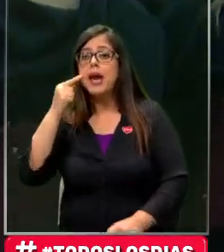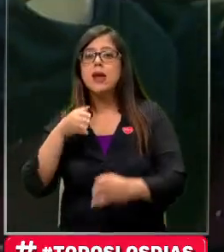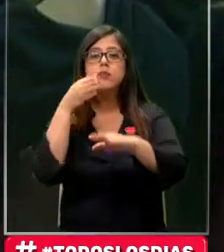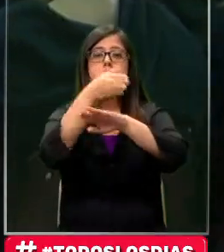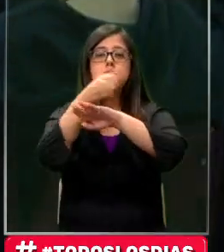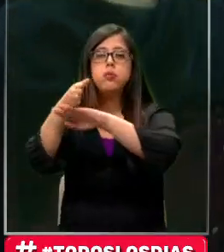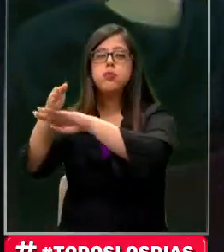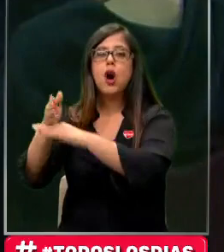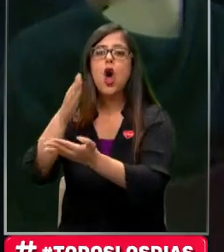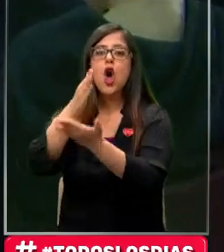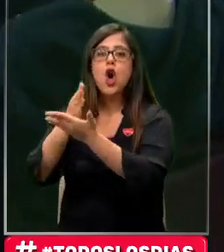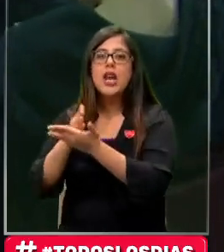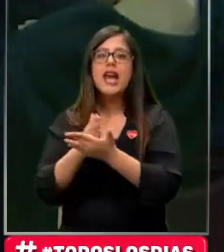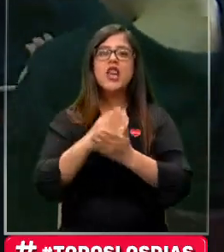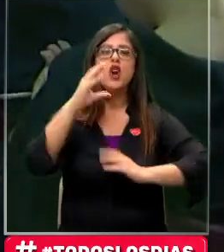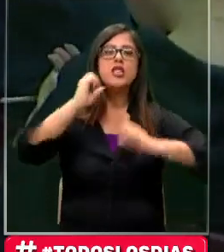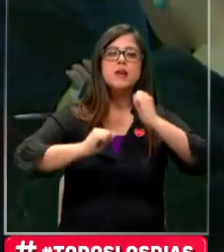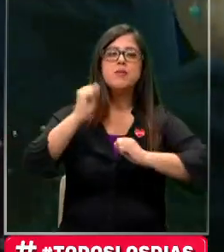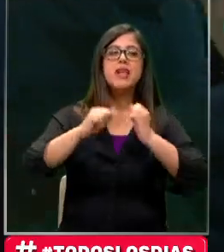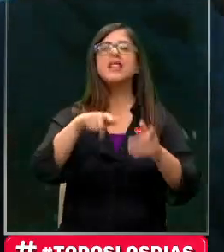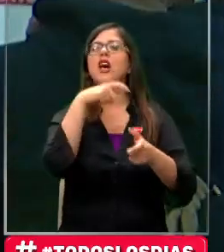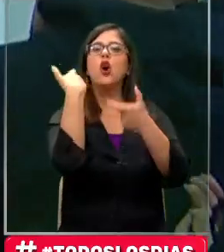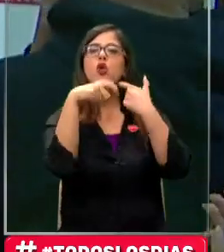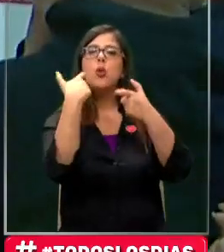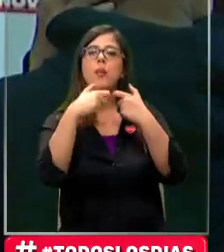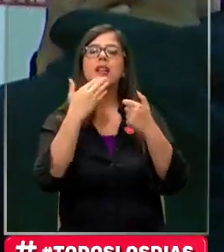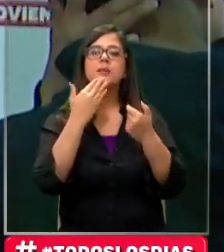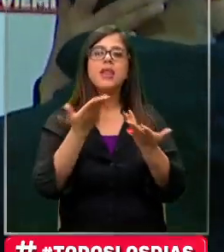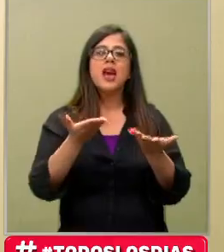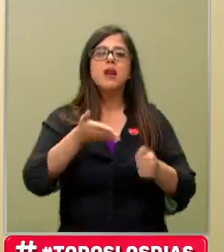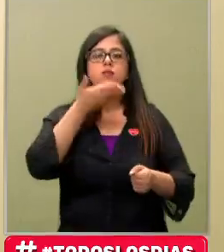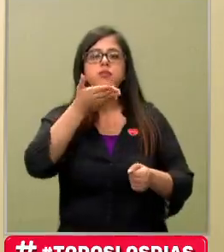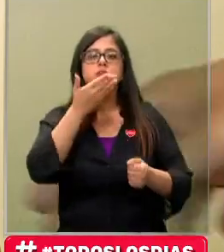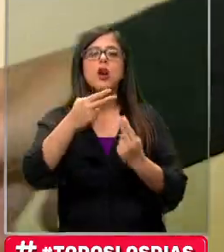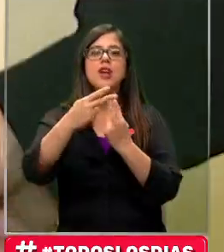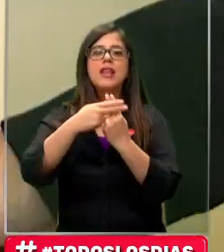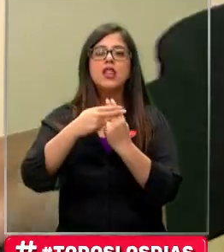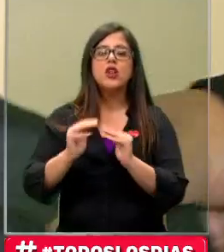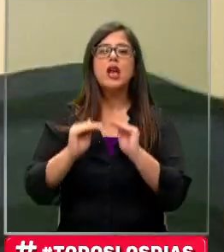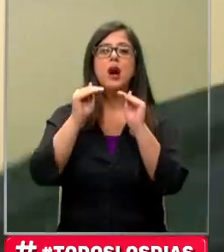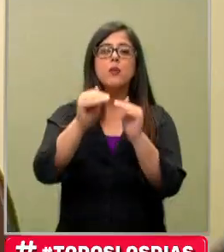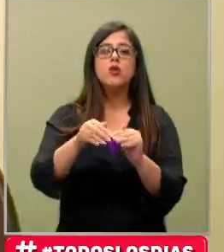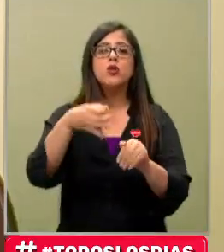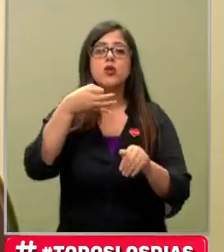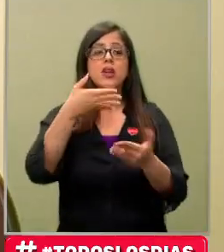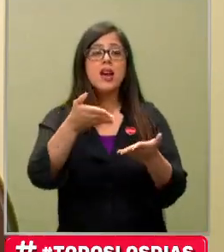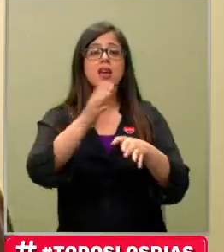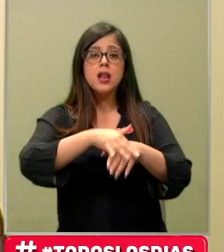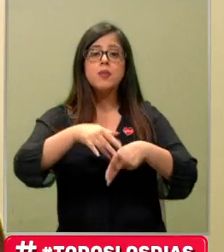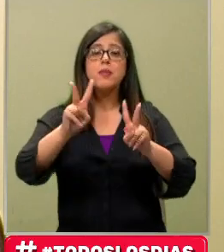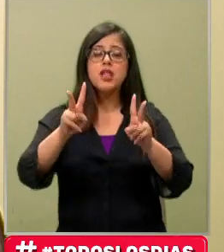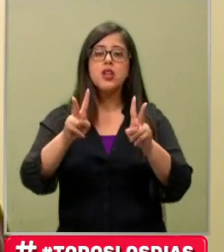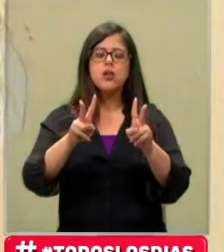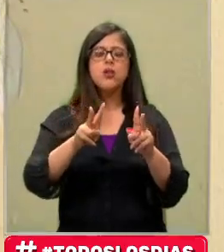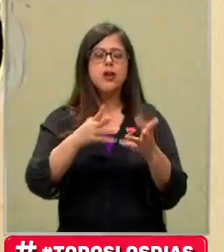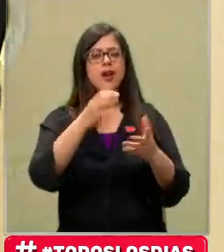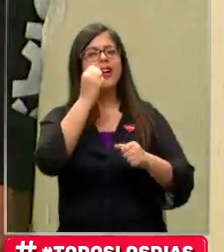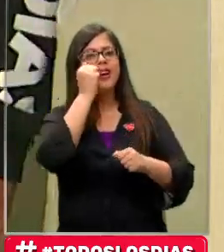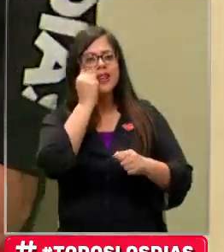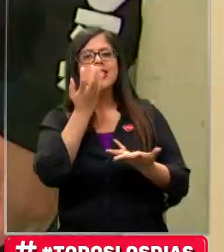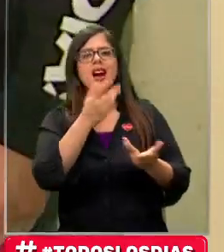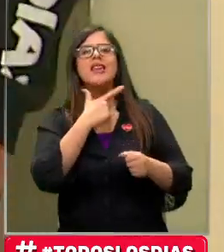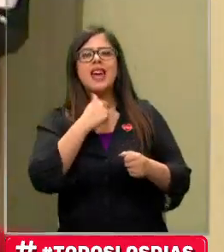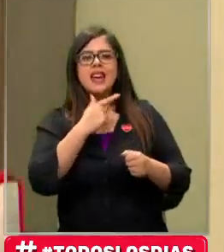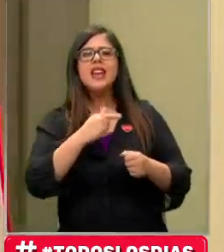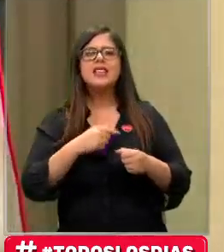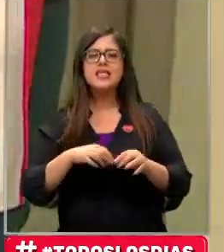llevando su humor mezclado con un mensaje pro-teletón. Una fundación que dice, le permitió aceptarse y quererse como es.